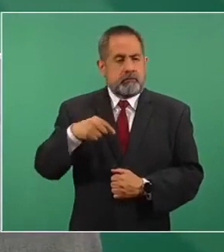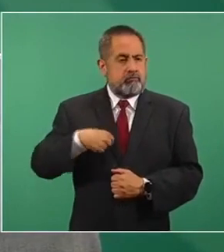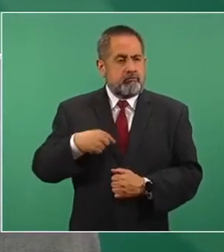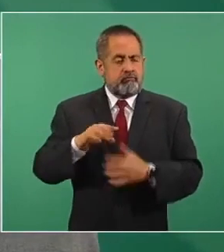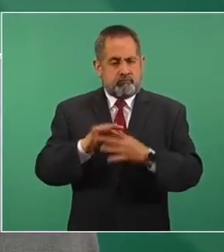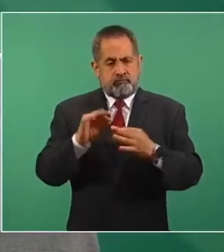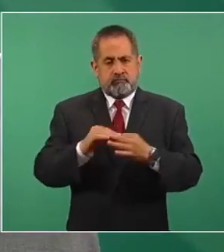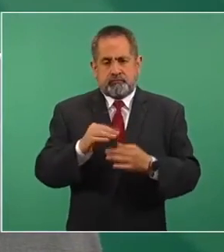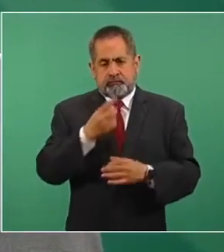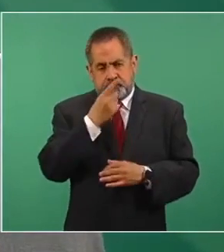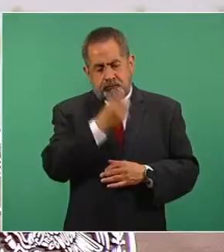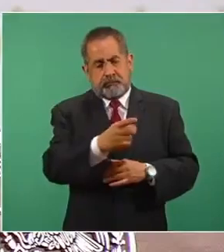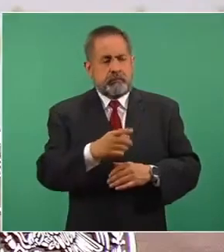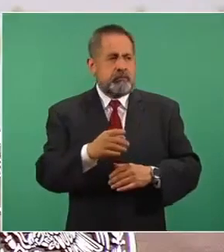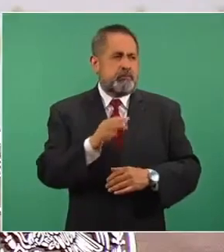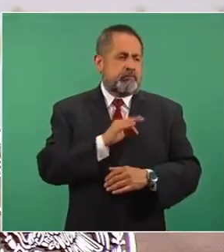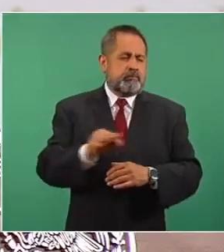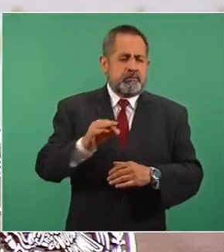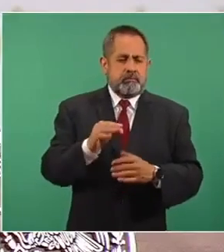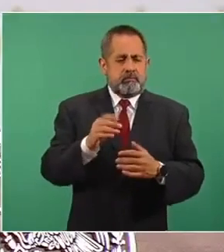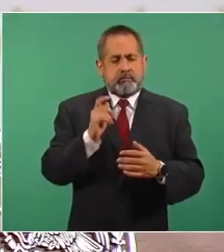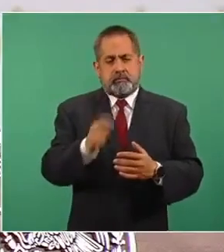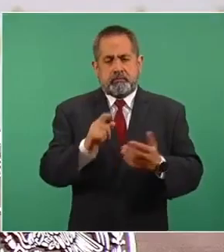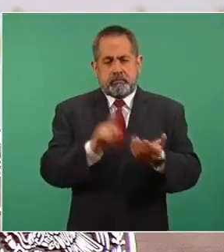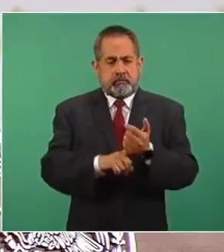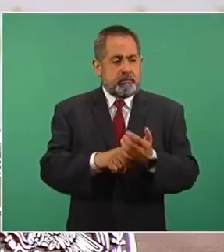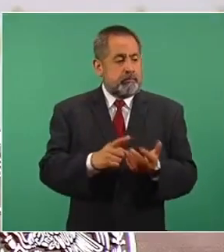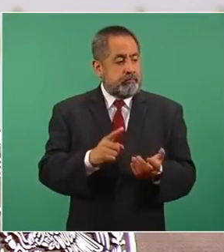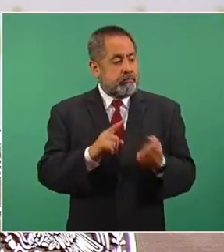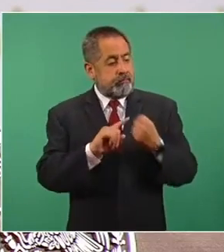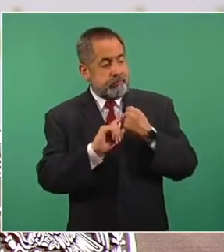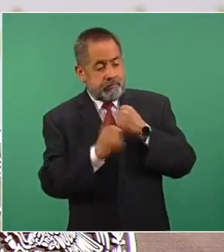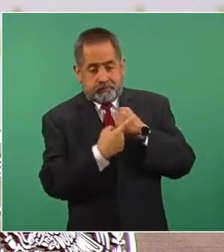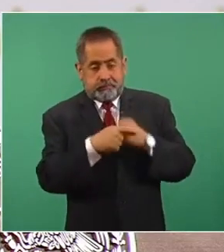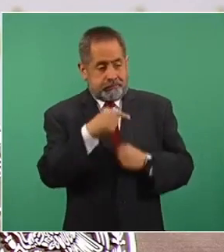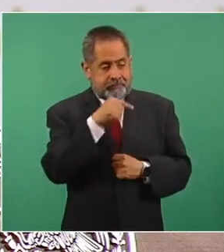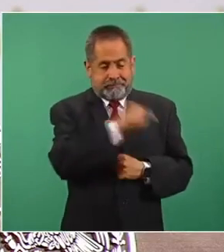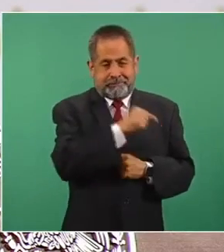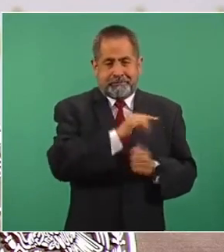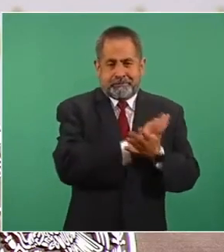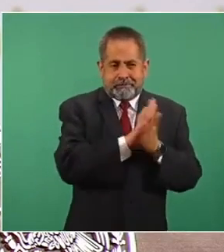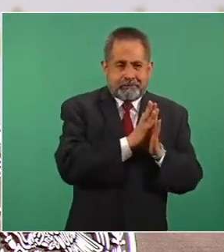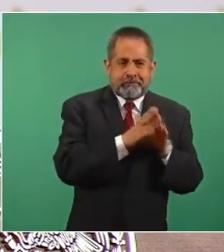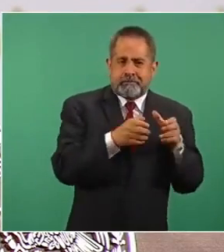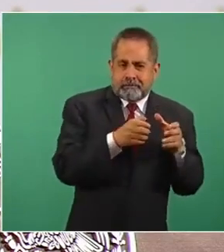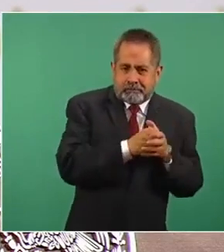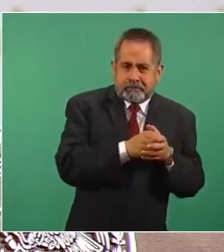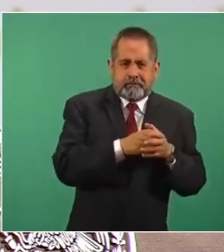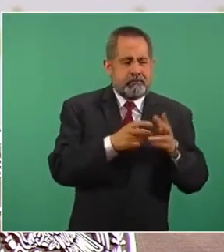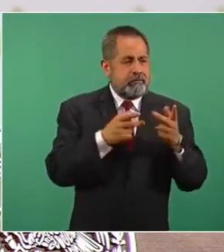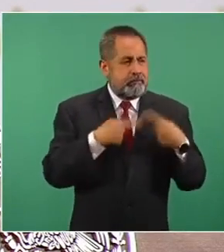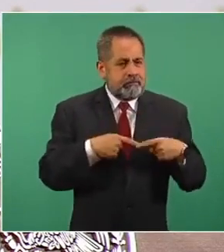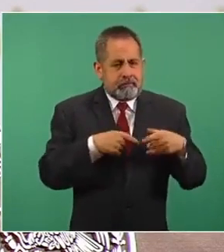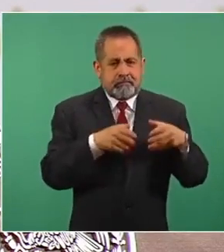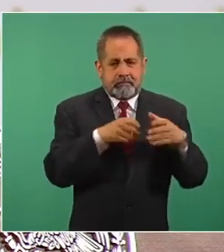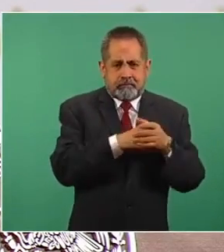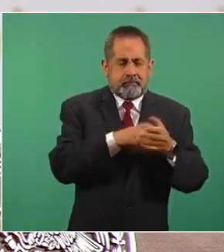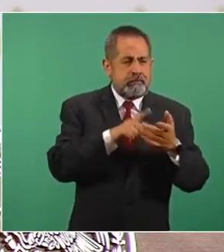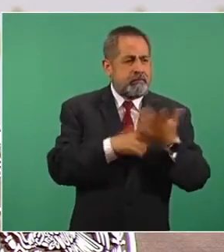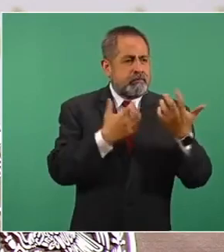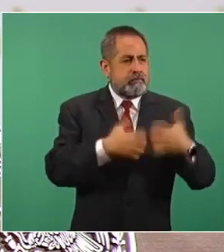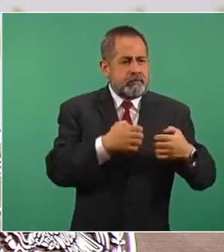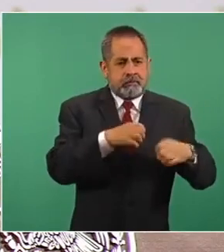que alrededor de este asunto actúan personas, organizaciones y